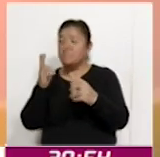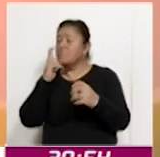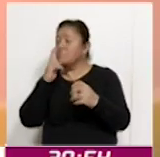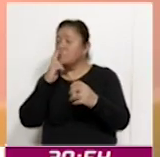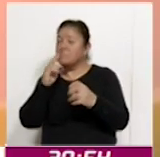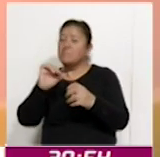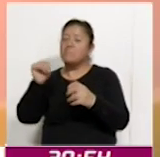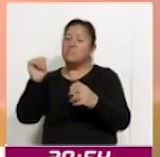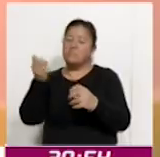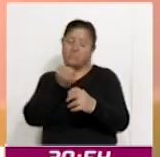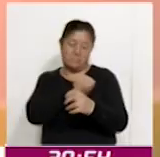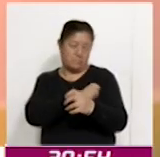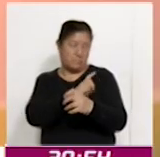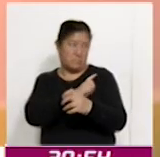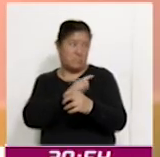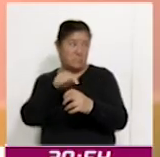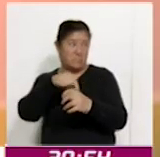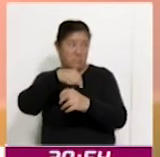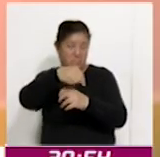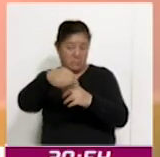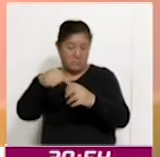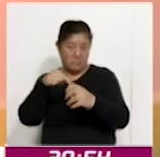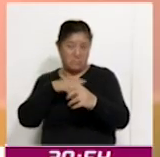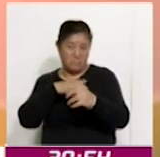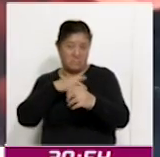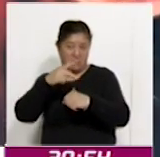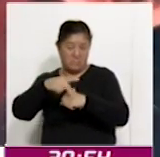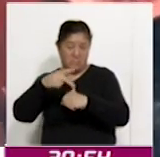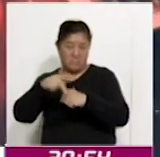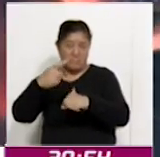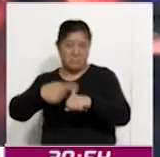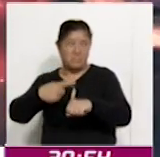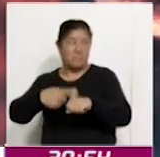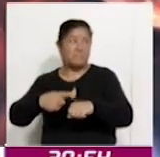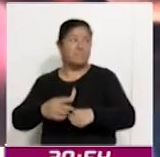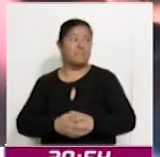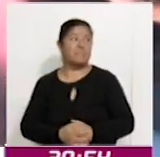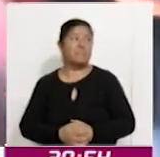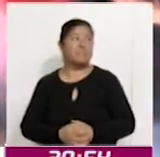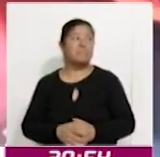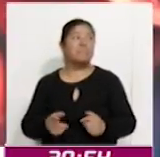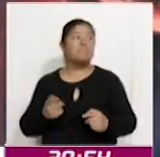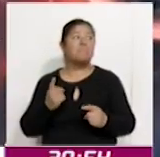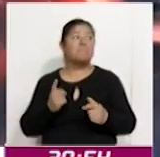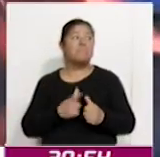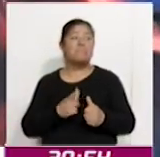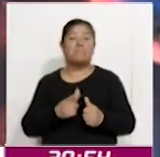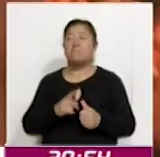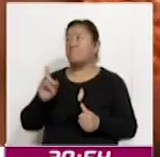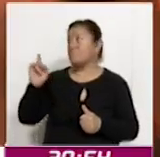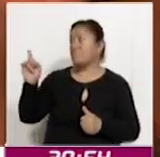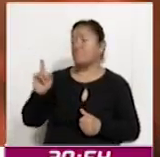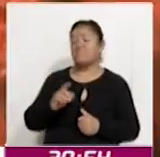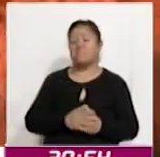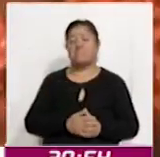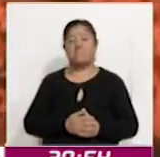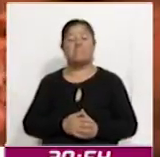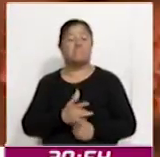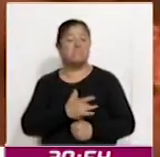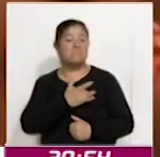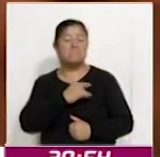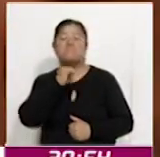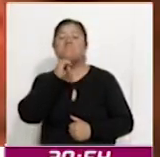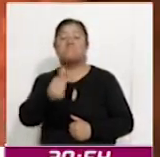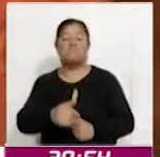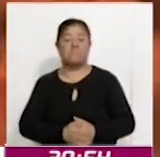antecedentes de salud influyen en el riesgo de presentar la enfermedad. Las primeras etapas no presentan síntomas. Las